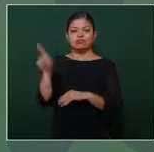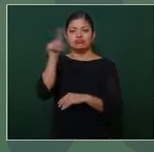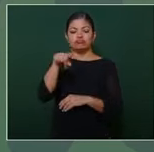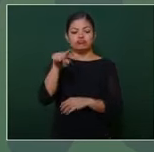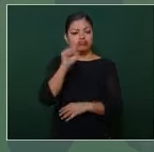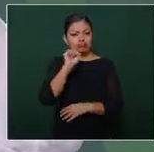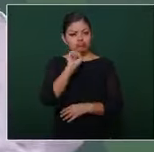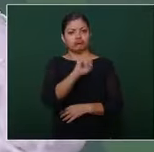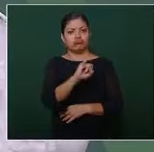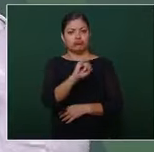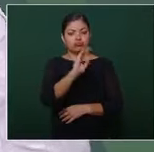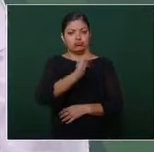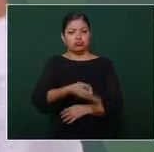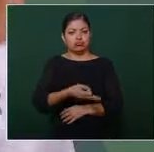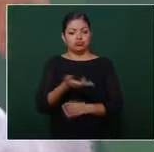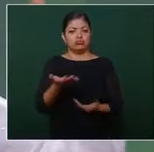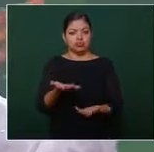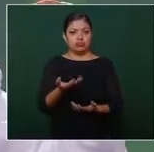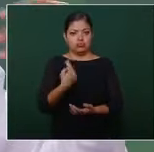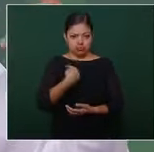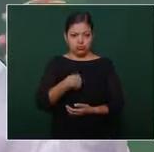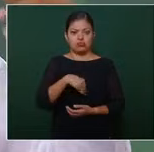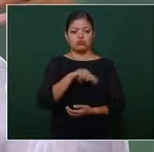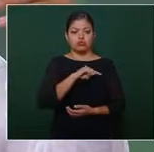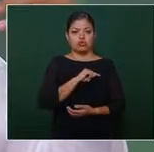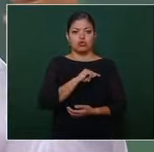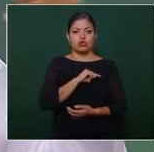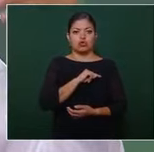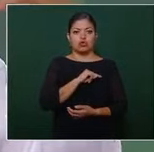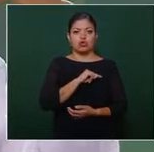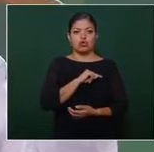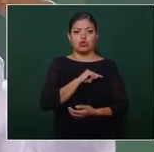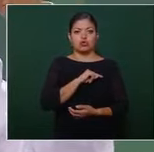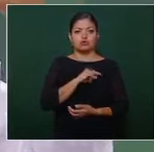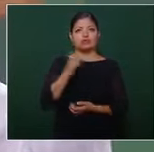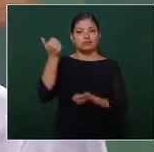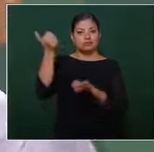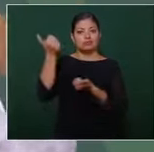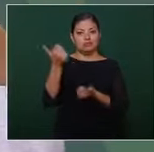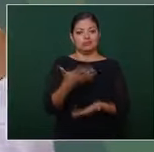entonces vamos a tener fertilizante porque